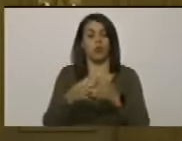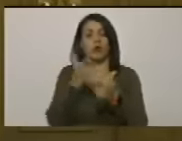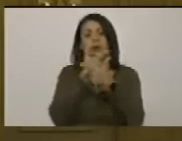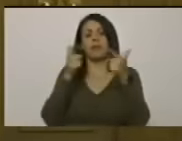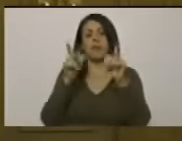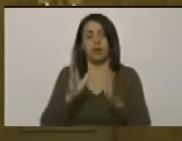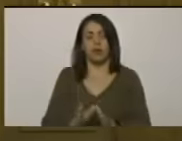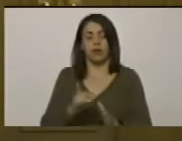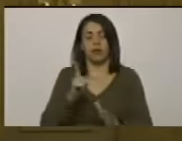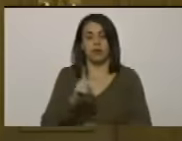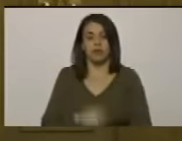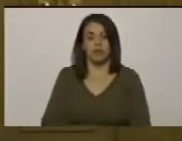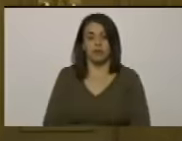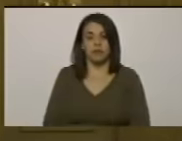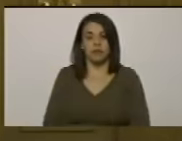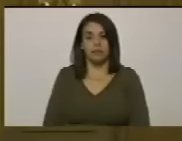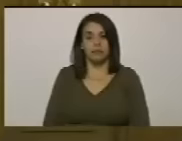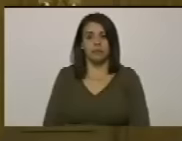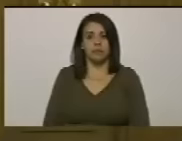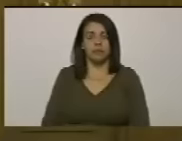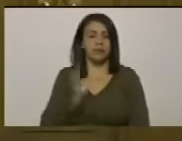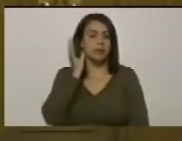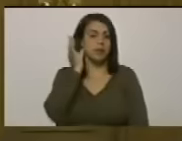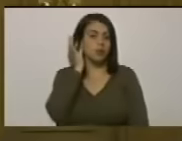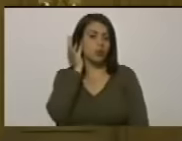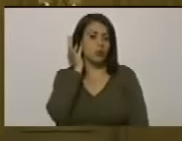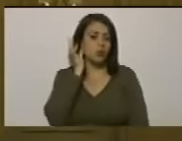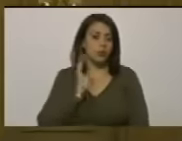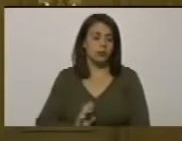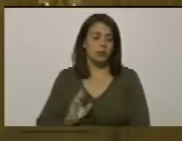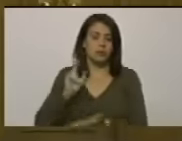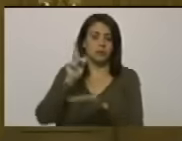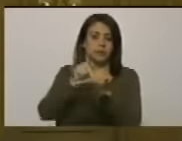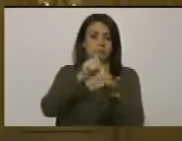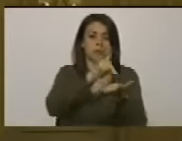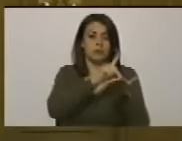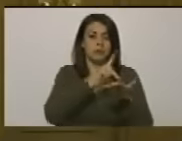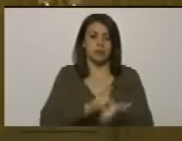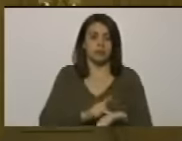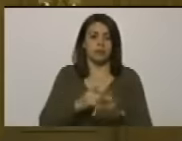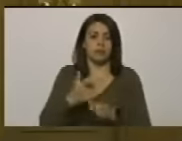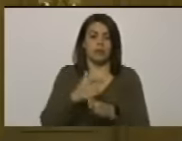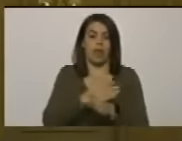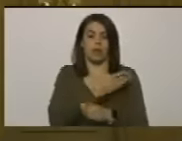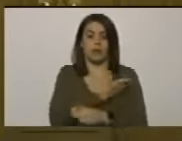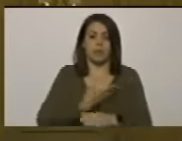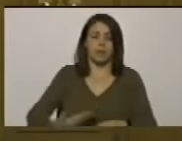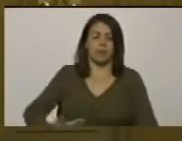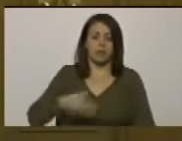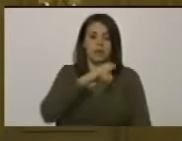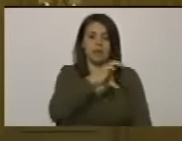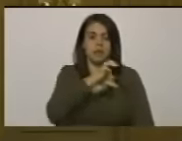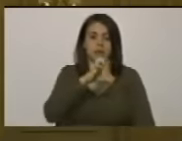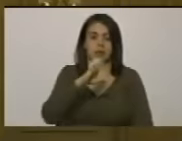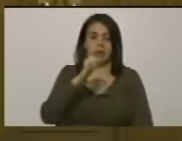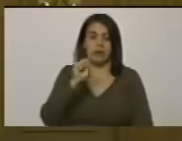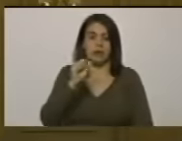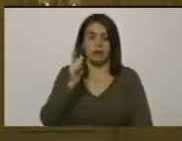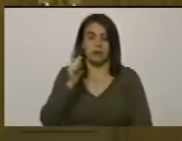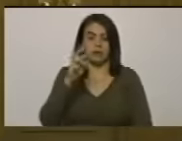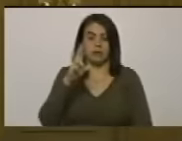la candidatura del expresidente César Gaviria